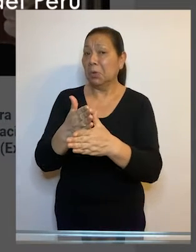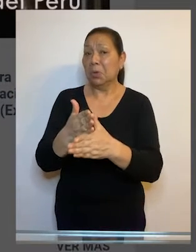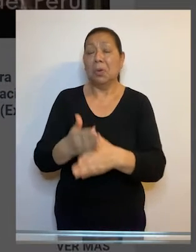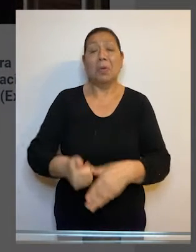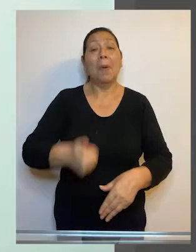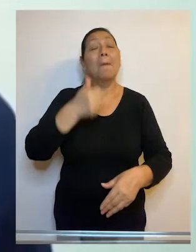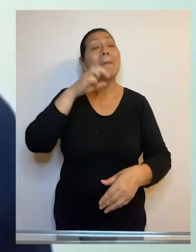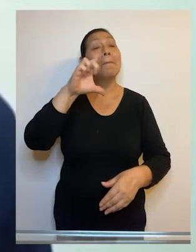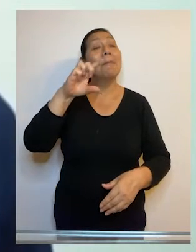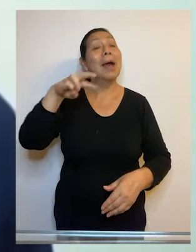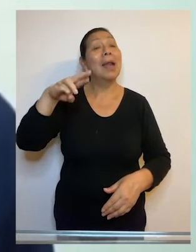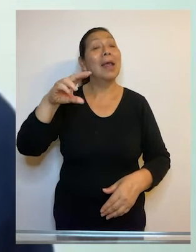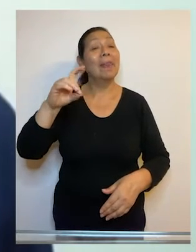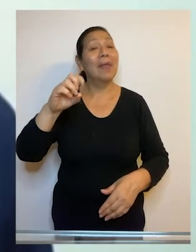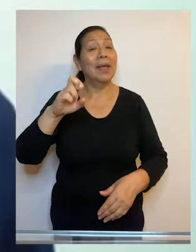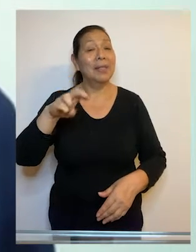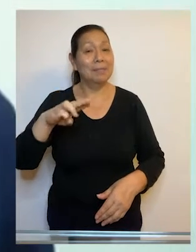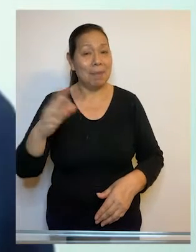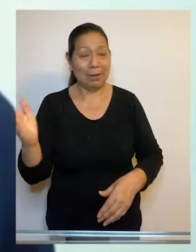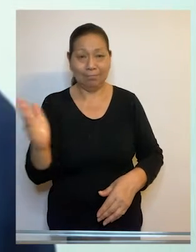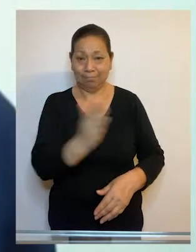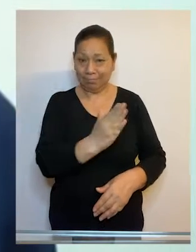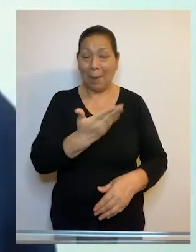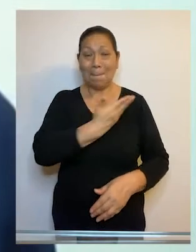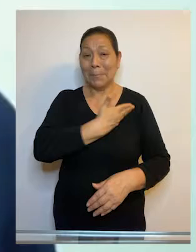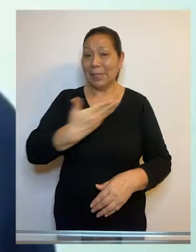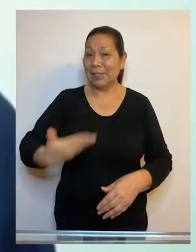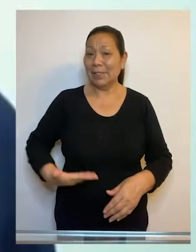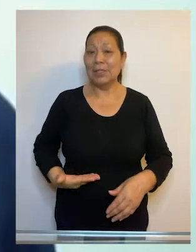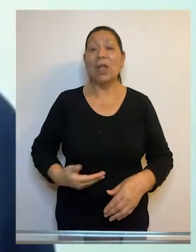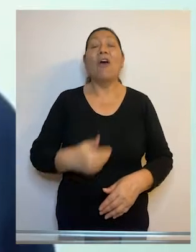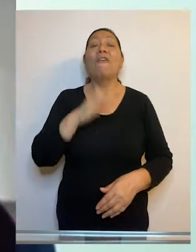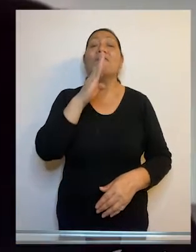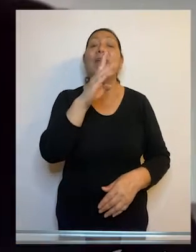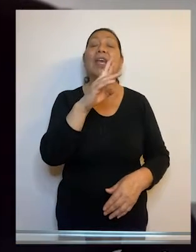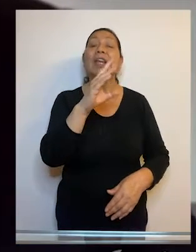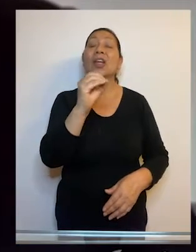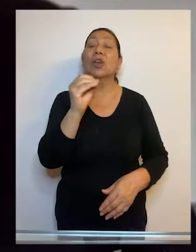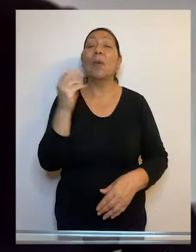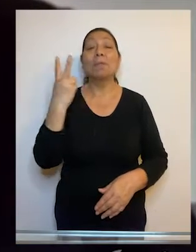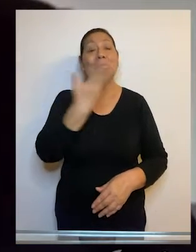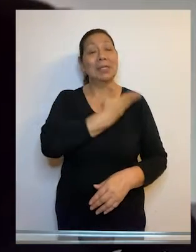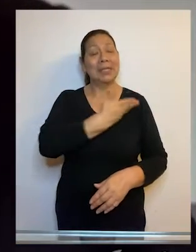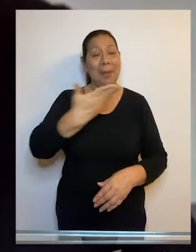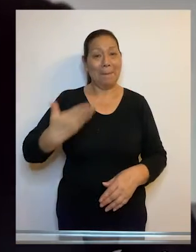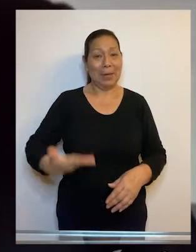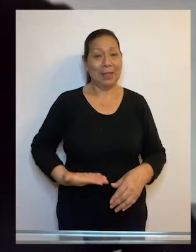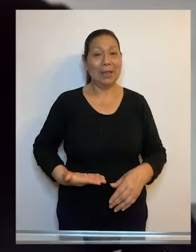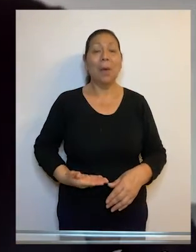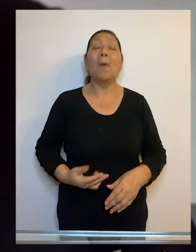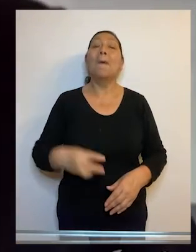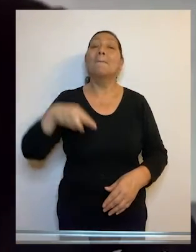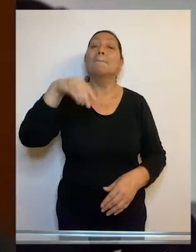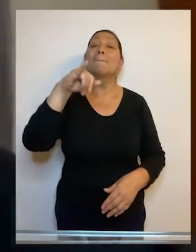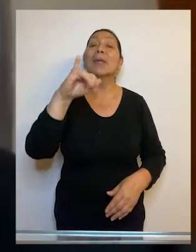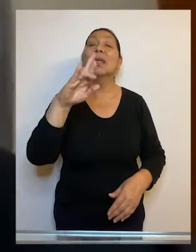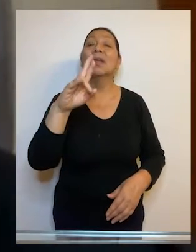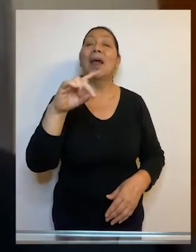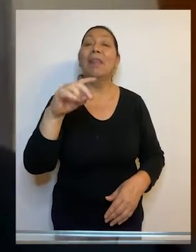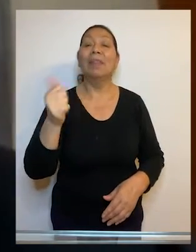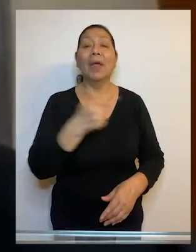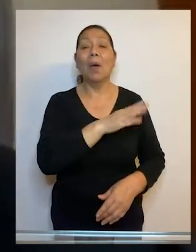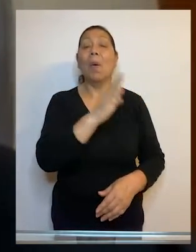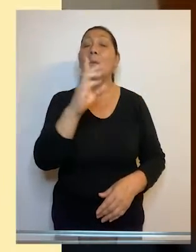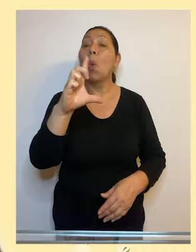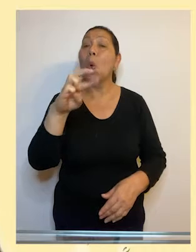participaron los magistrados Marianela Ledesman Arbaez, presidenta, Augusto Ferrero Costa, vicepresidente, Manuel Miranda